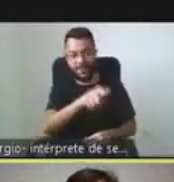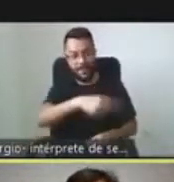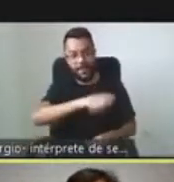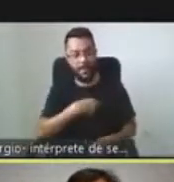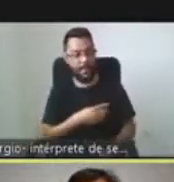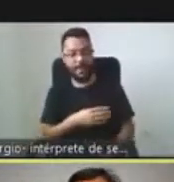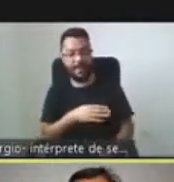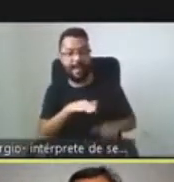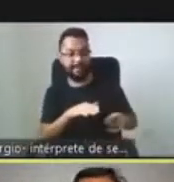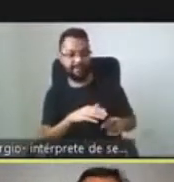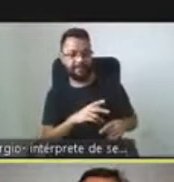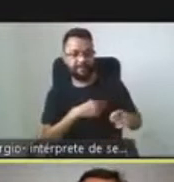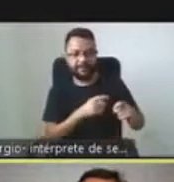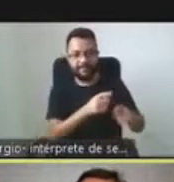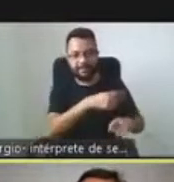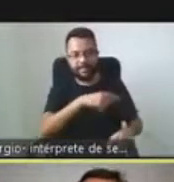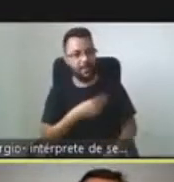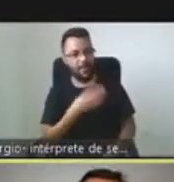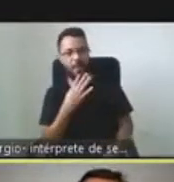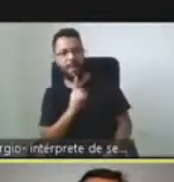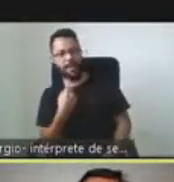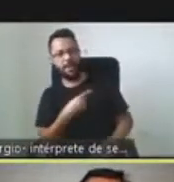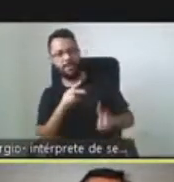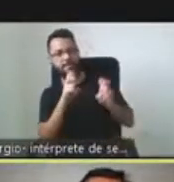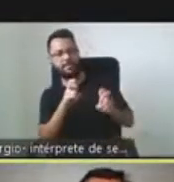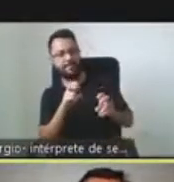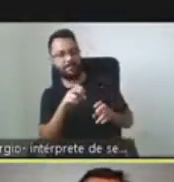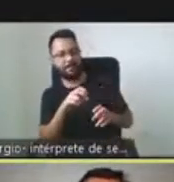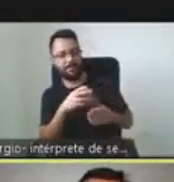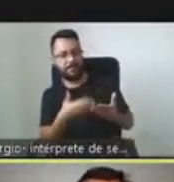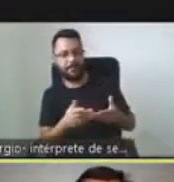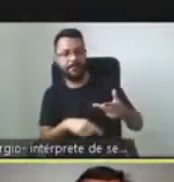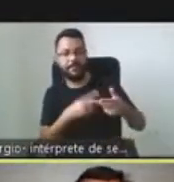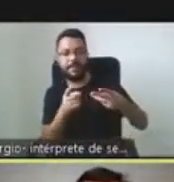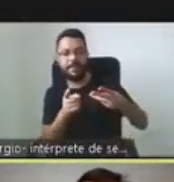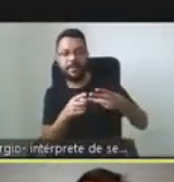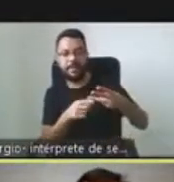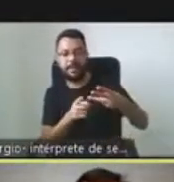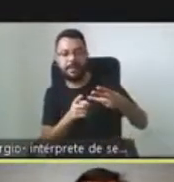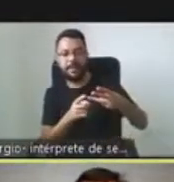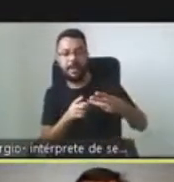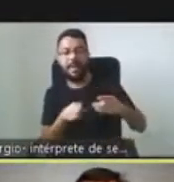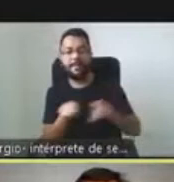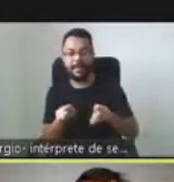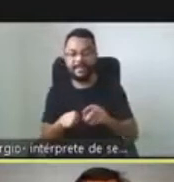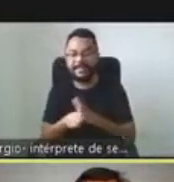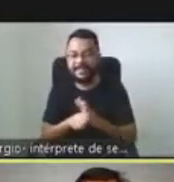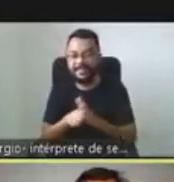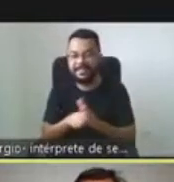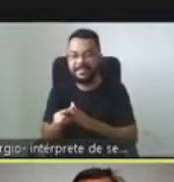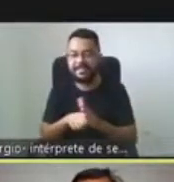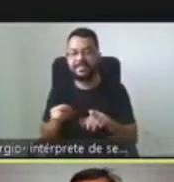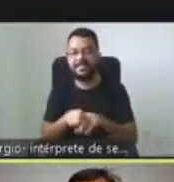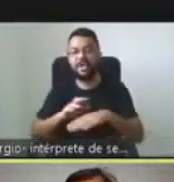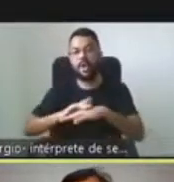enfermedades. La falta de conocimiento científico, hay muy pocas personas investigando en el área de las enfermedades raras.